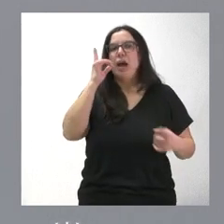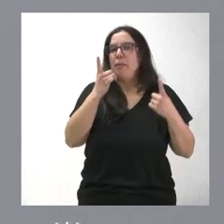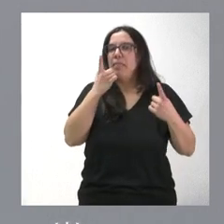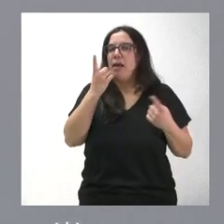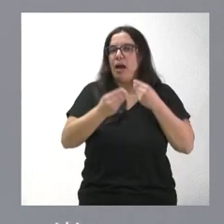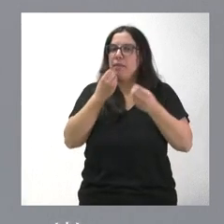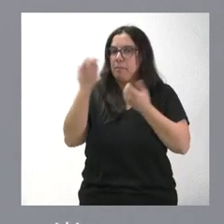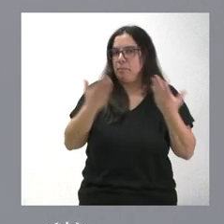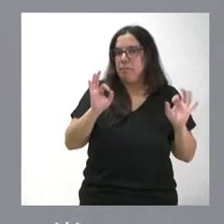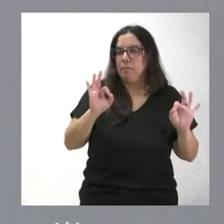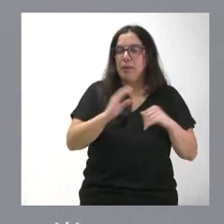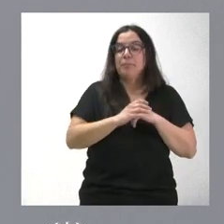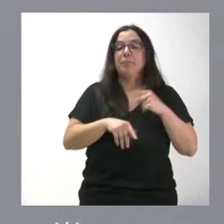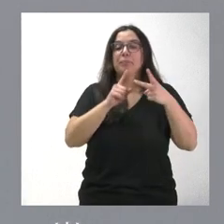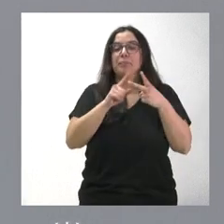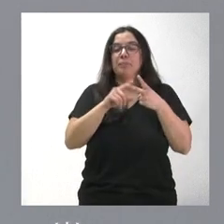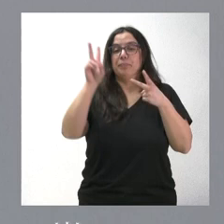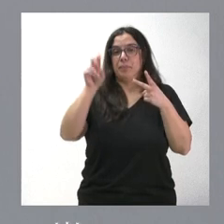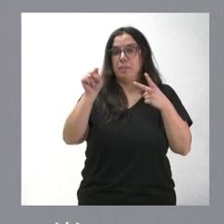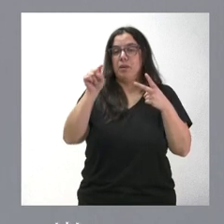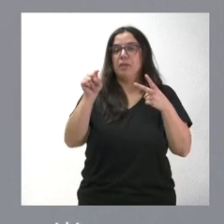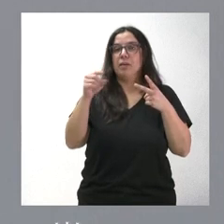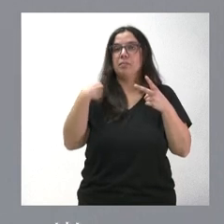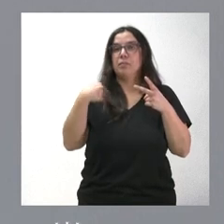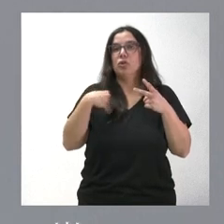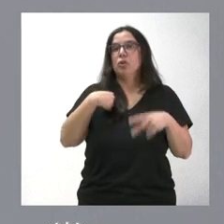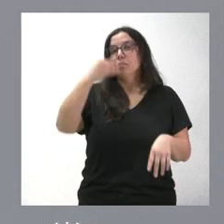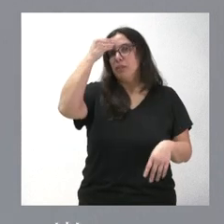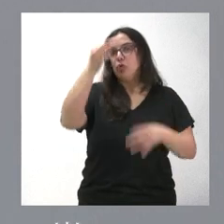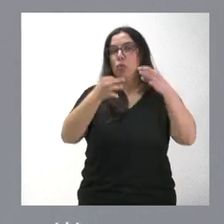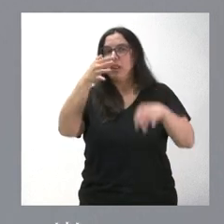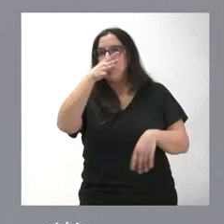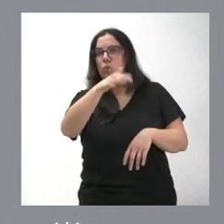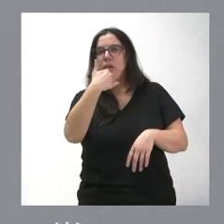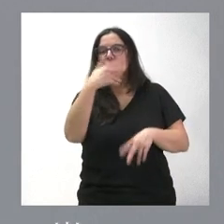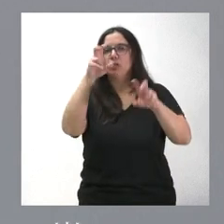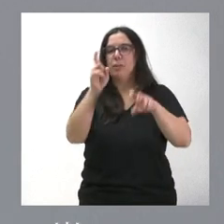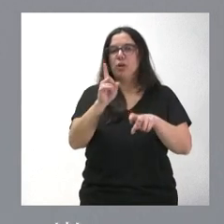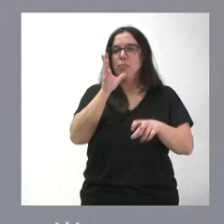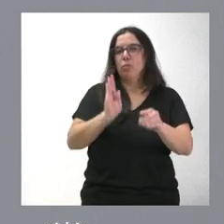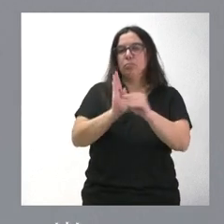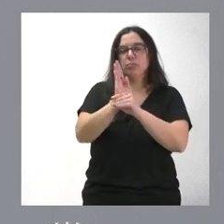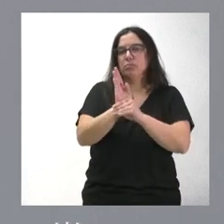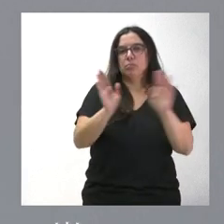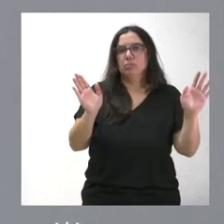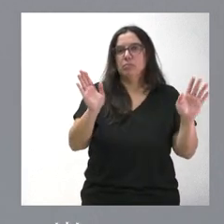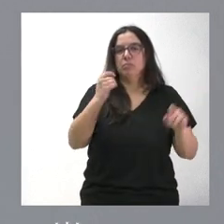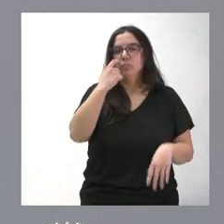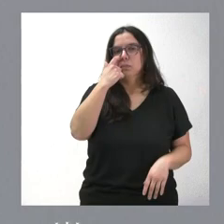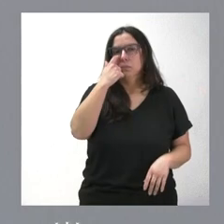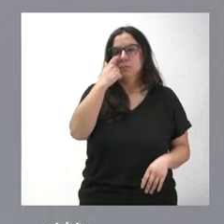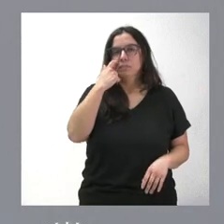Y en el caso que usted plantea, no creo que haya problemas jurídicos en la aplicación de esta aportación por parte de la Junta de Castilla y León.